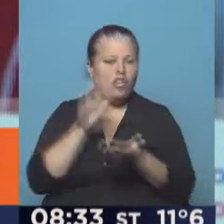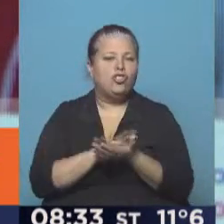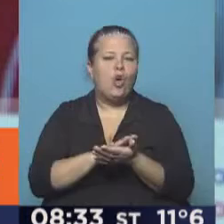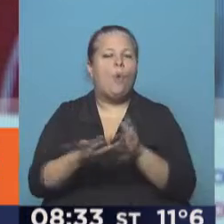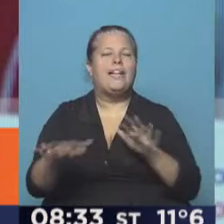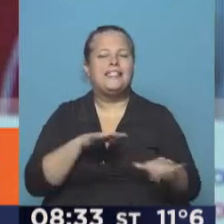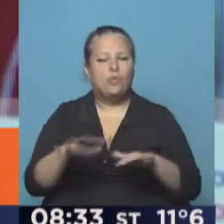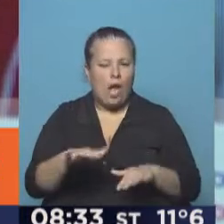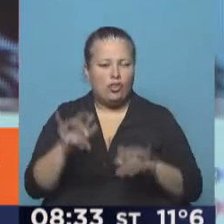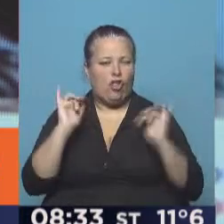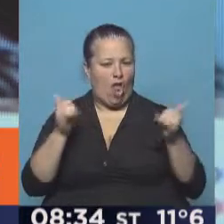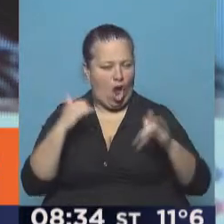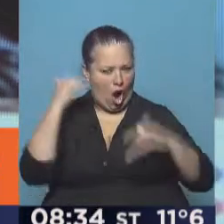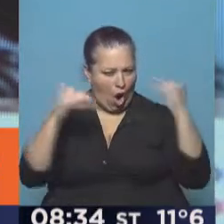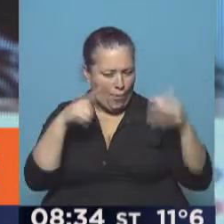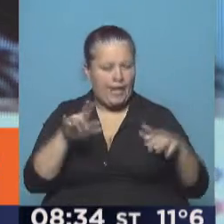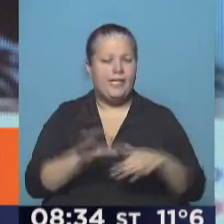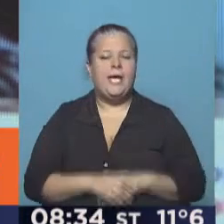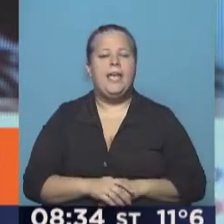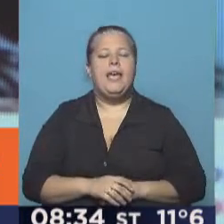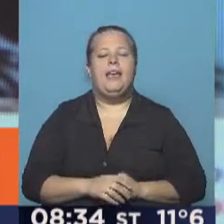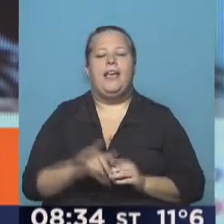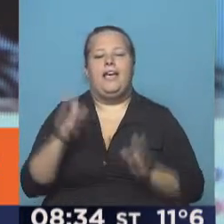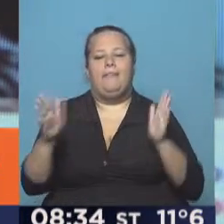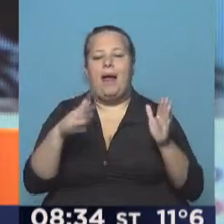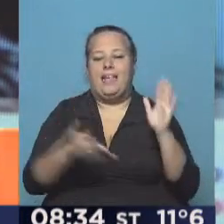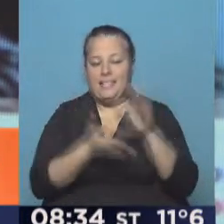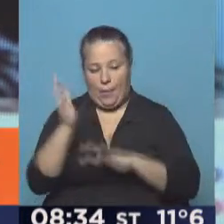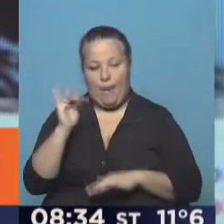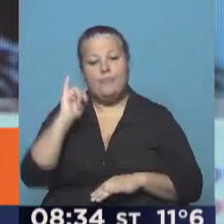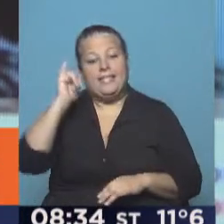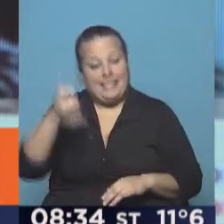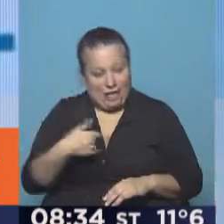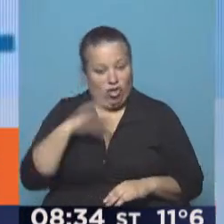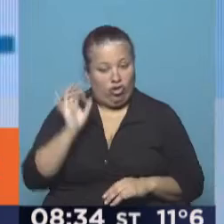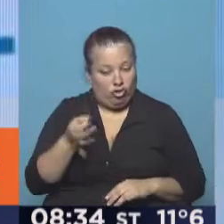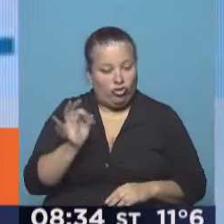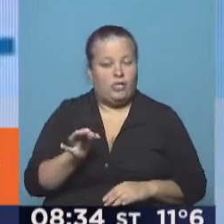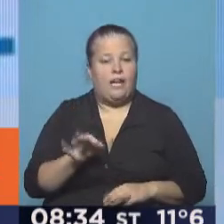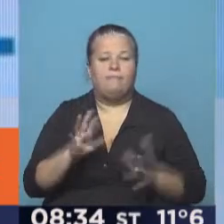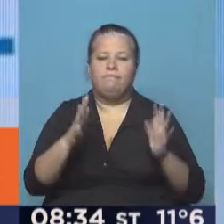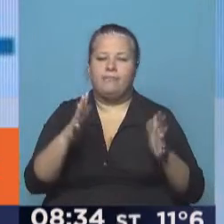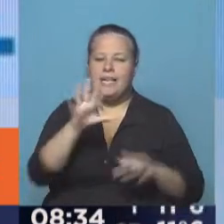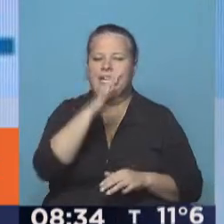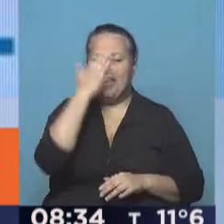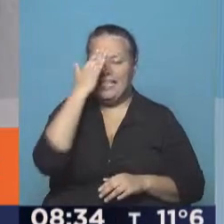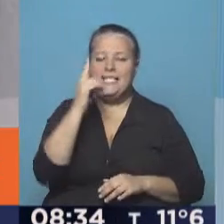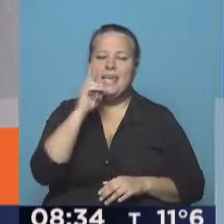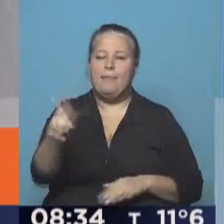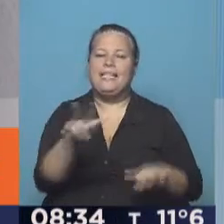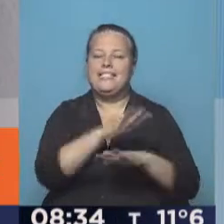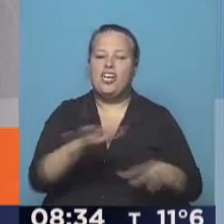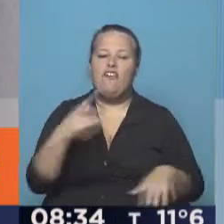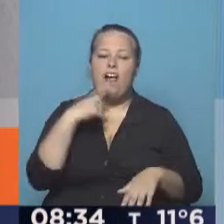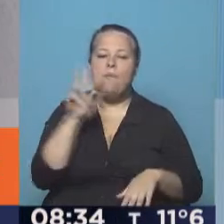situación de los adolescentes en la etapa de egreso. Sí sabemos que son alrededor de 15.000 los niños,